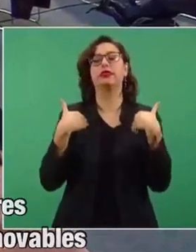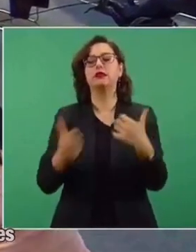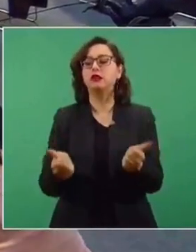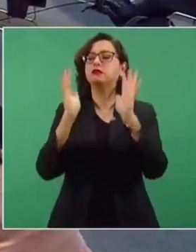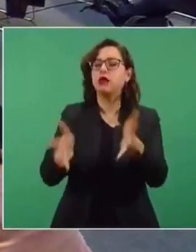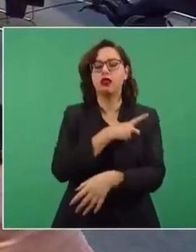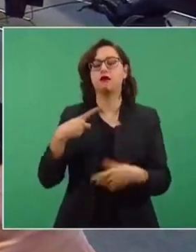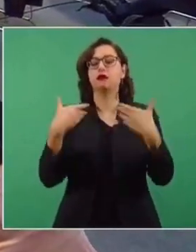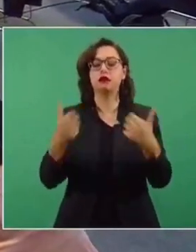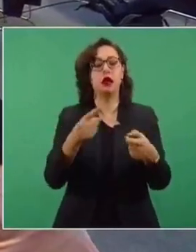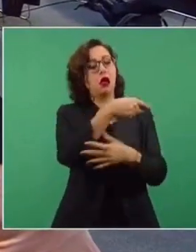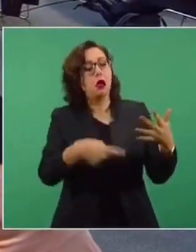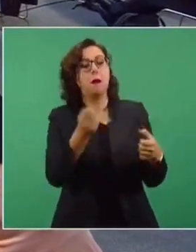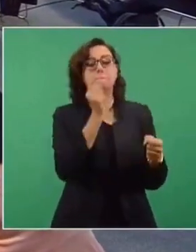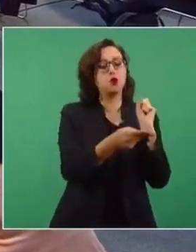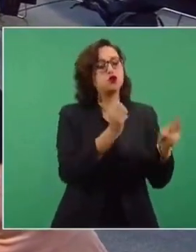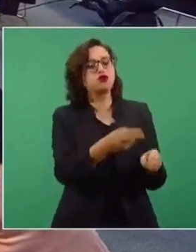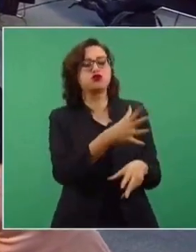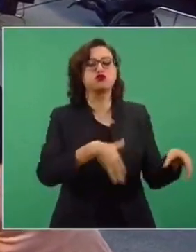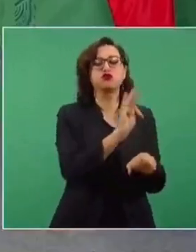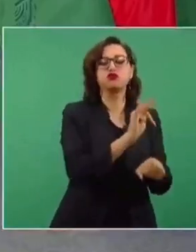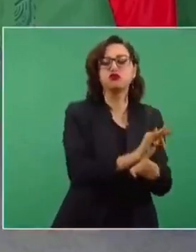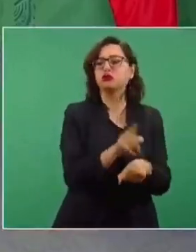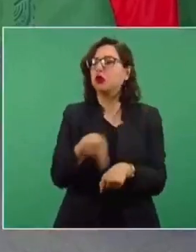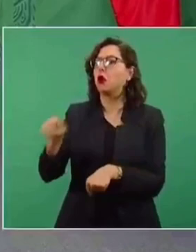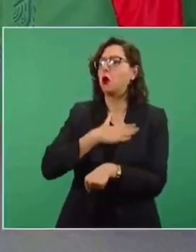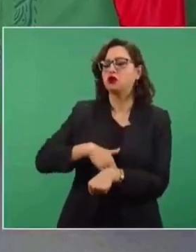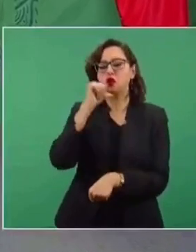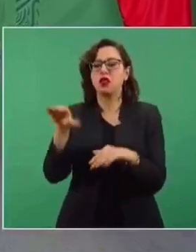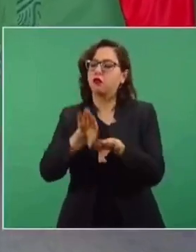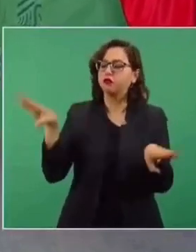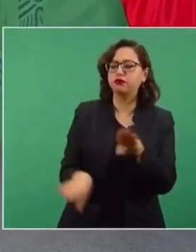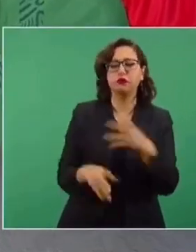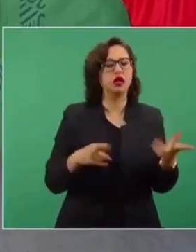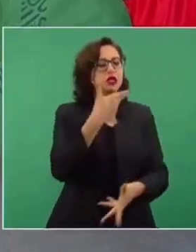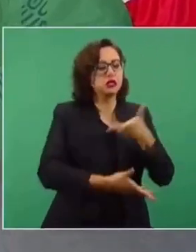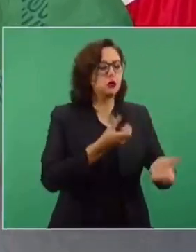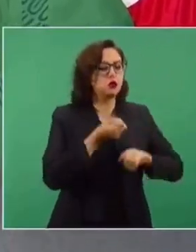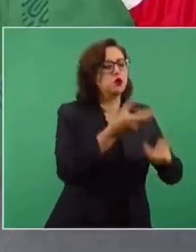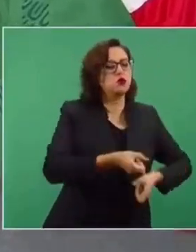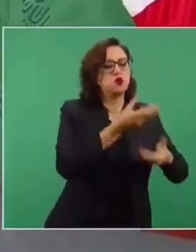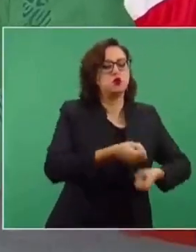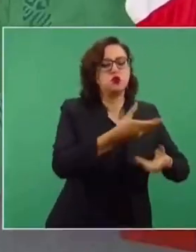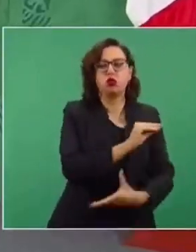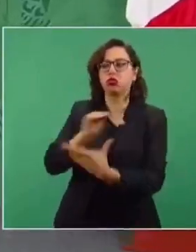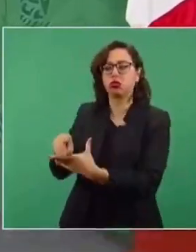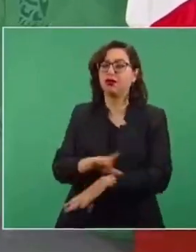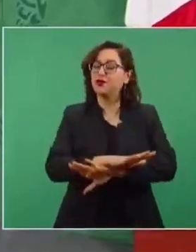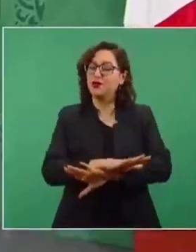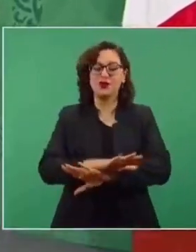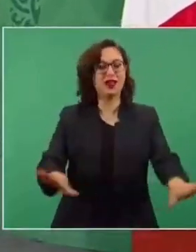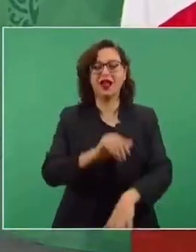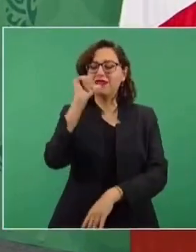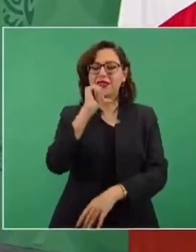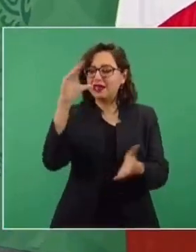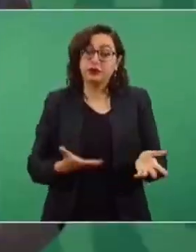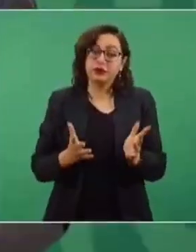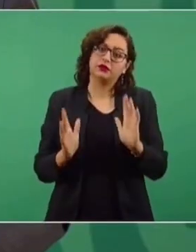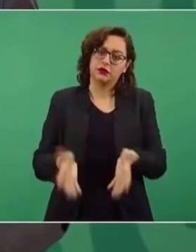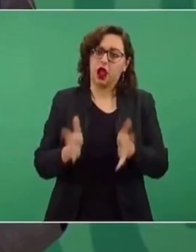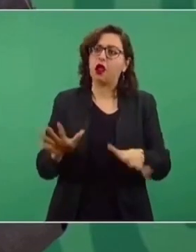de que el gobierno no está al servicio de una minoría como era antes y